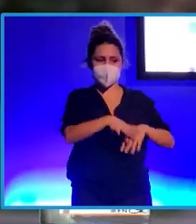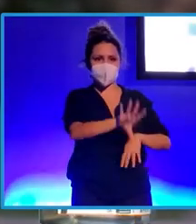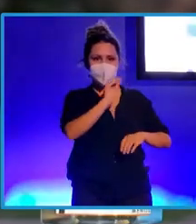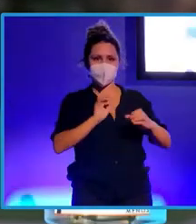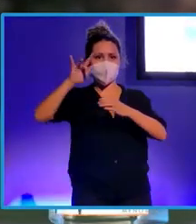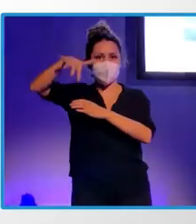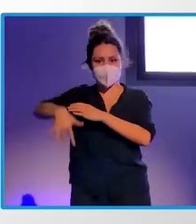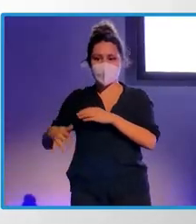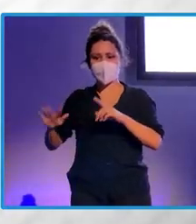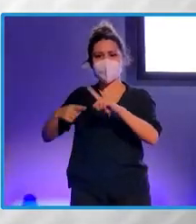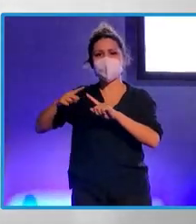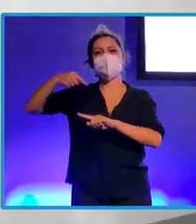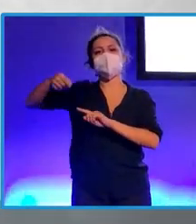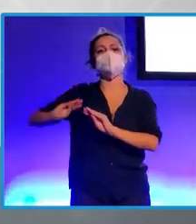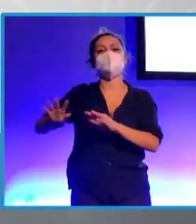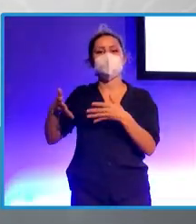consecuencias.